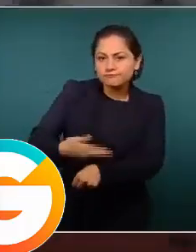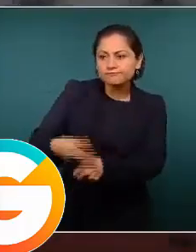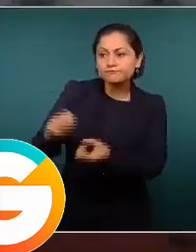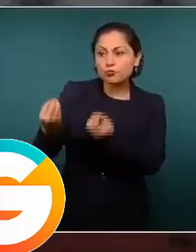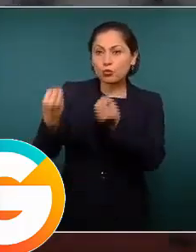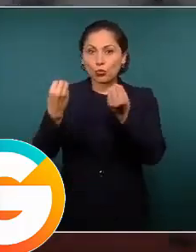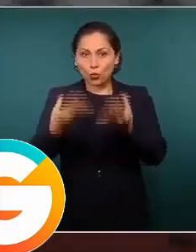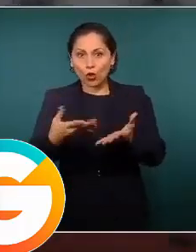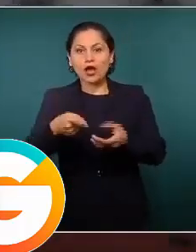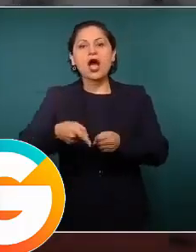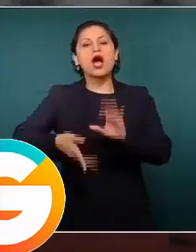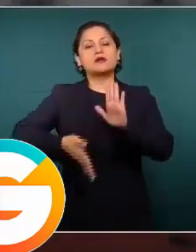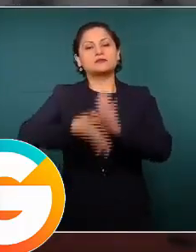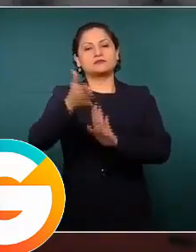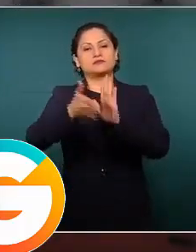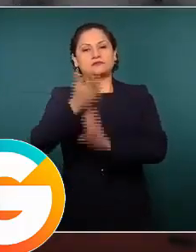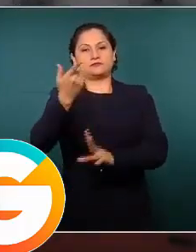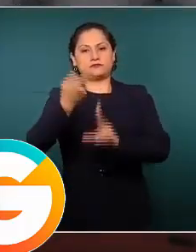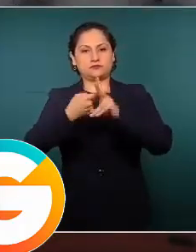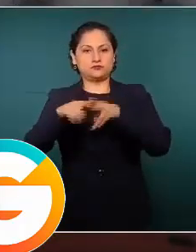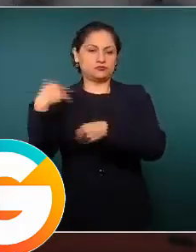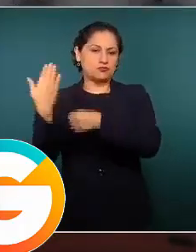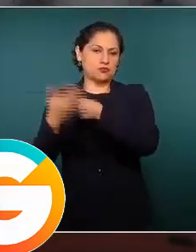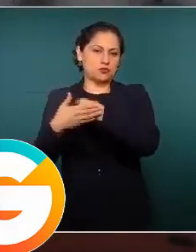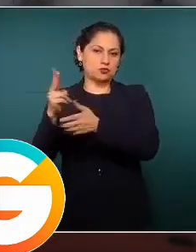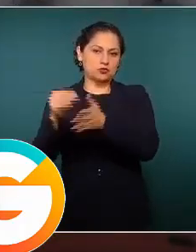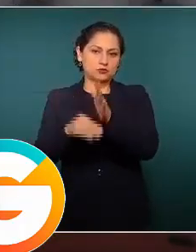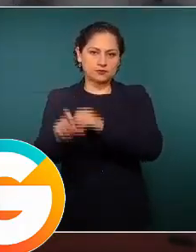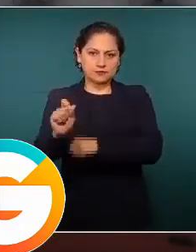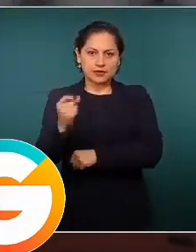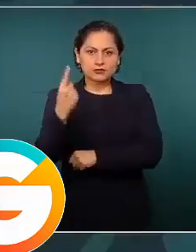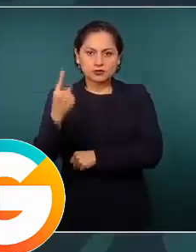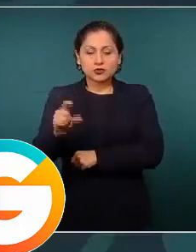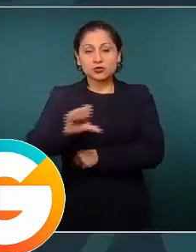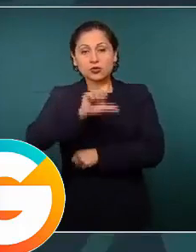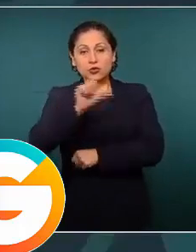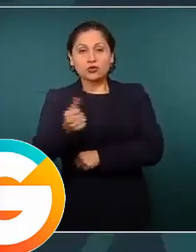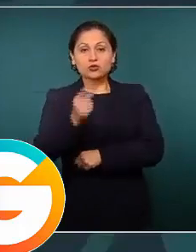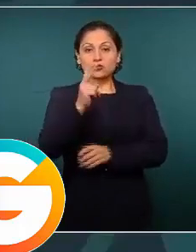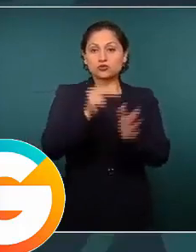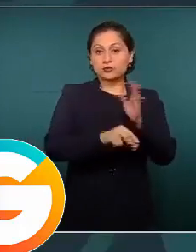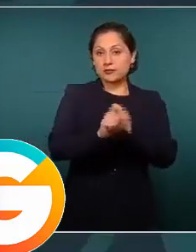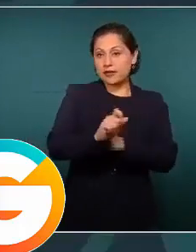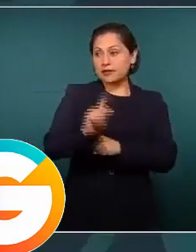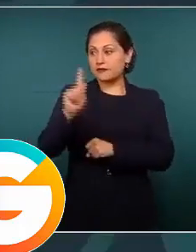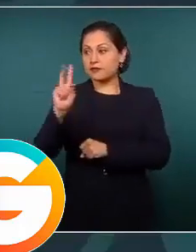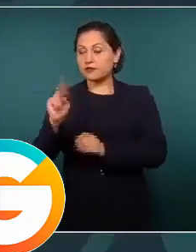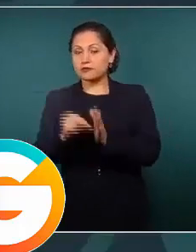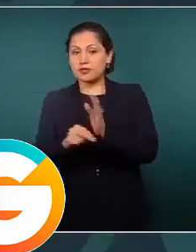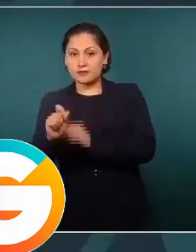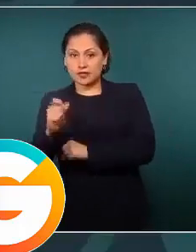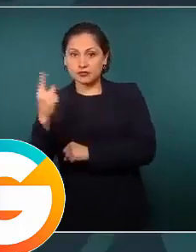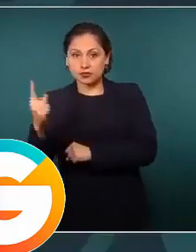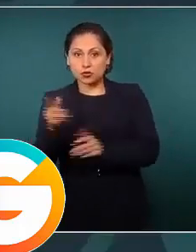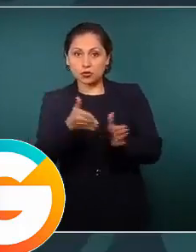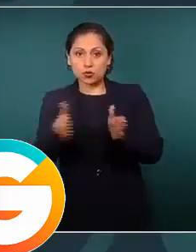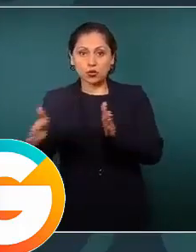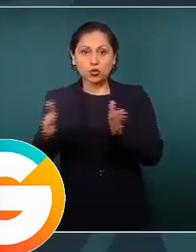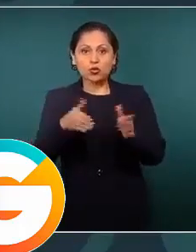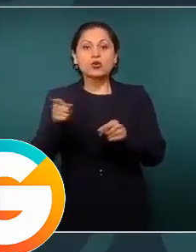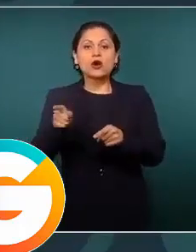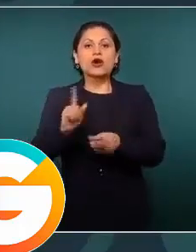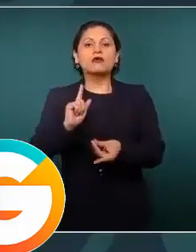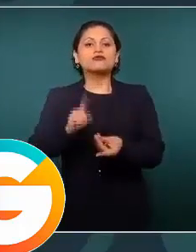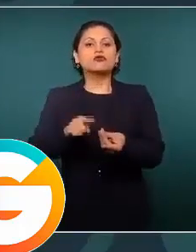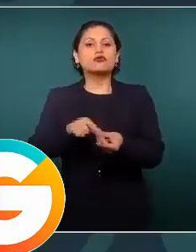2021 y todas estas 22 instalaciones del 20 y del 21 están consideradas en las áreas